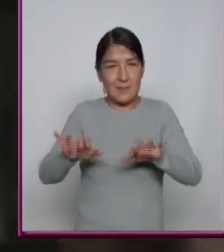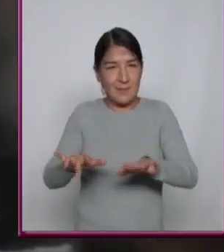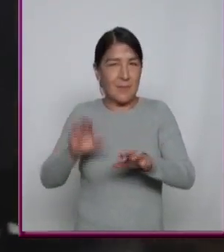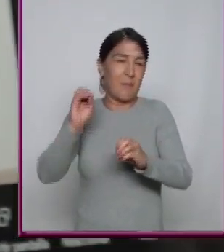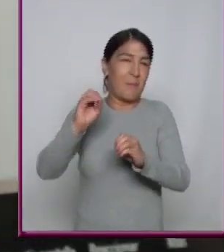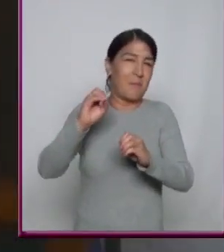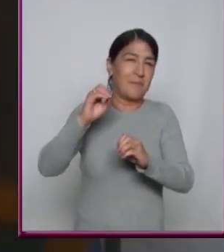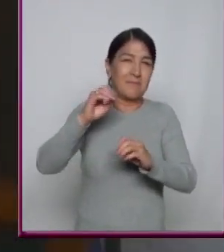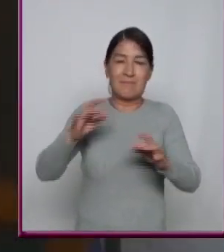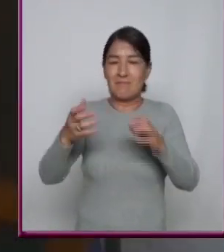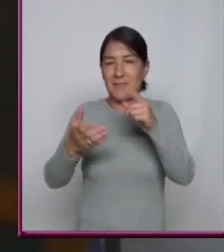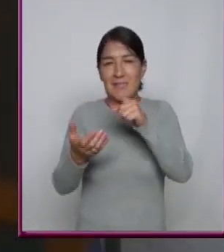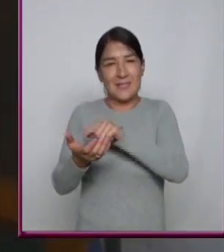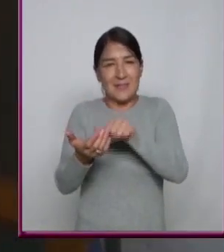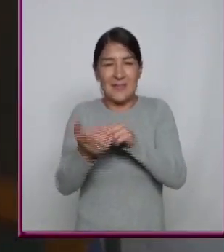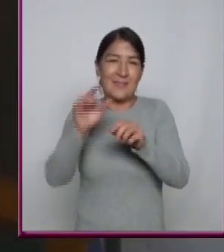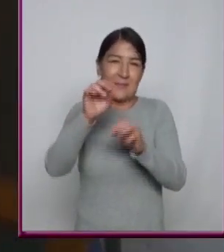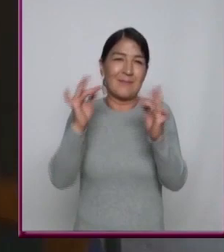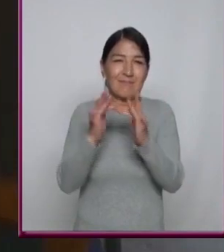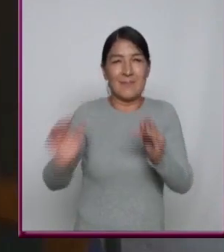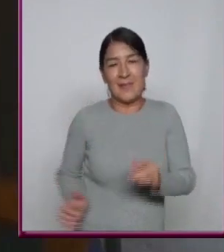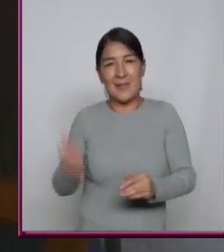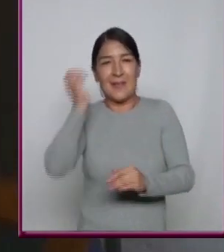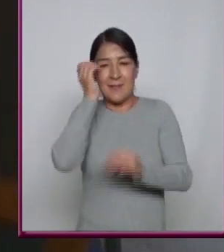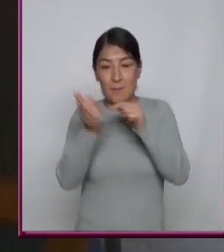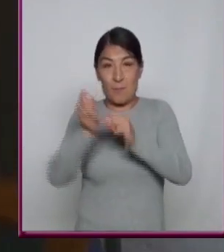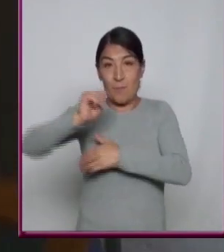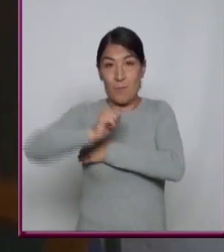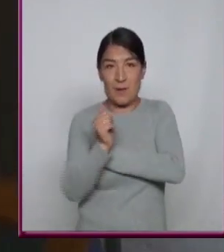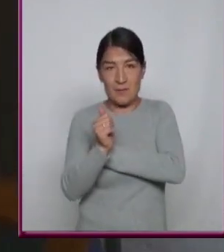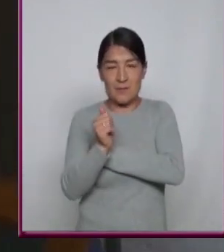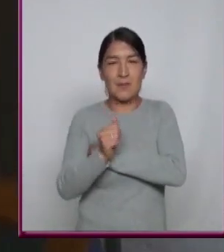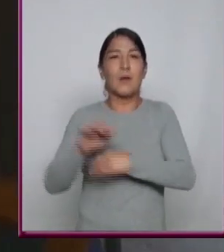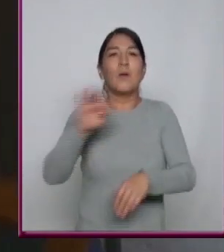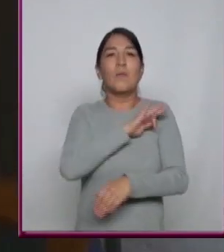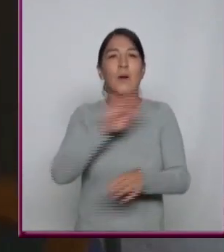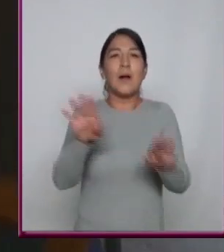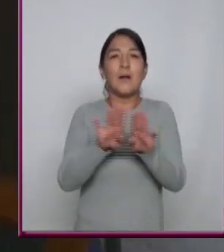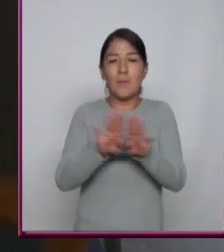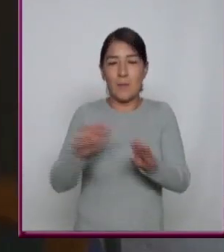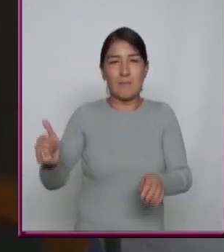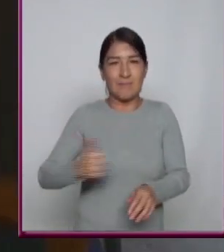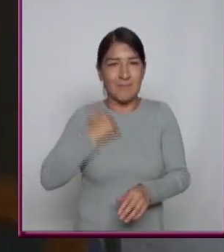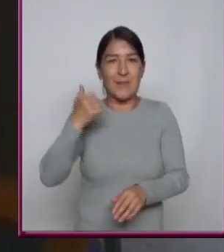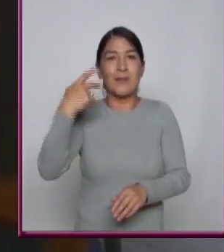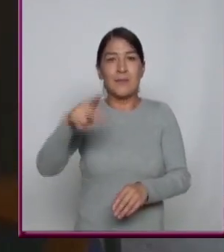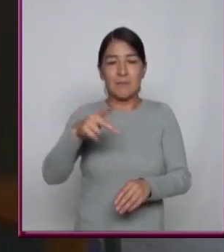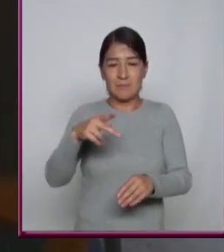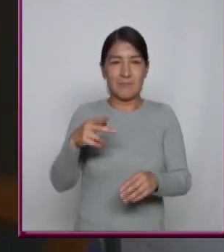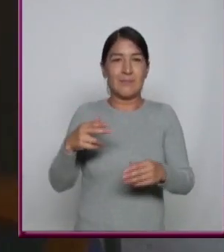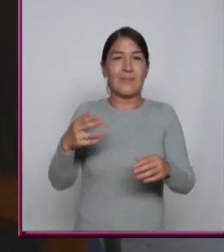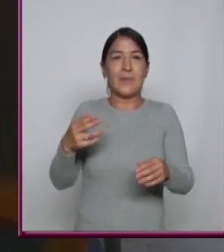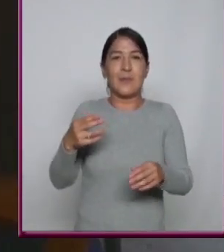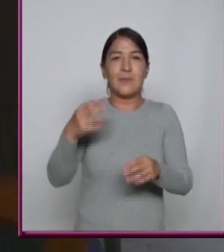Se pueden aprovechar Propiedades que conocemos De la percepción humana Del sonido Y además Propiedades